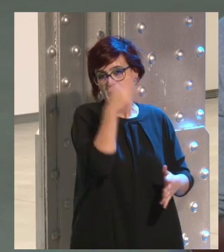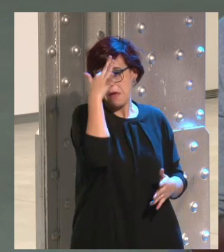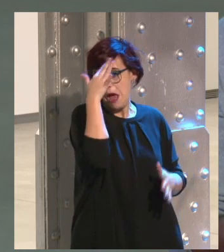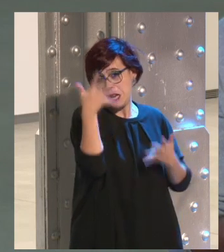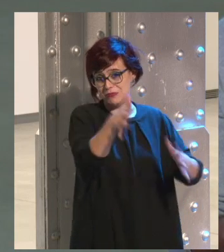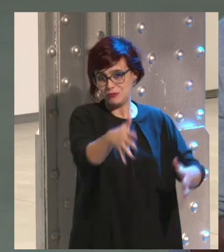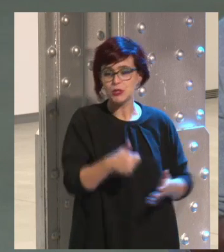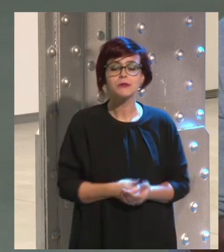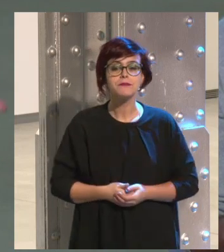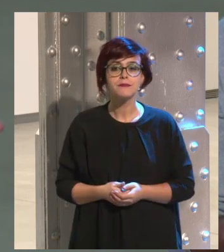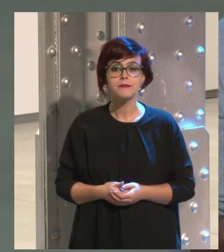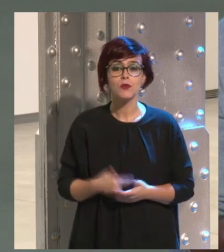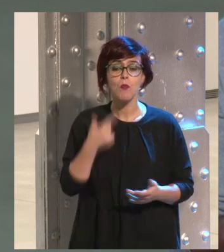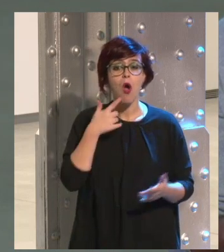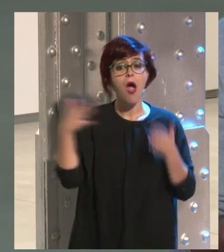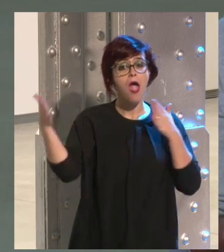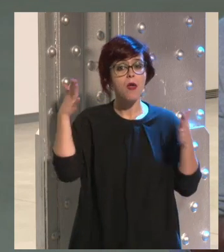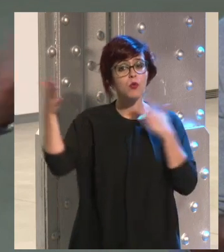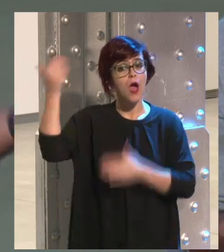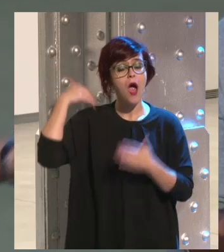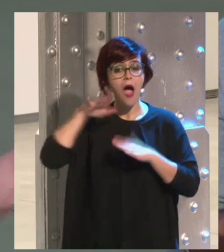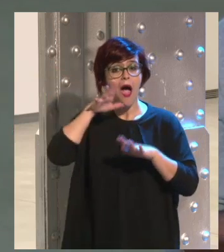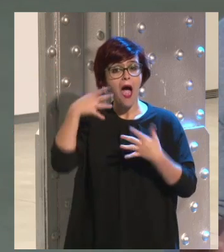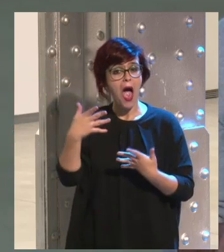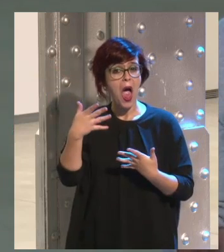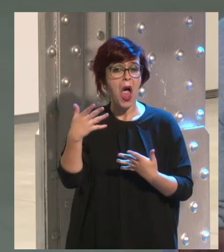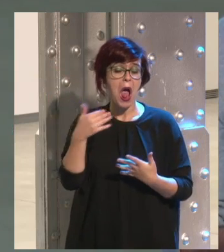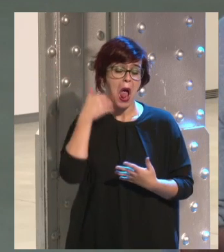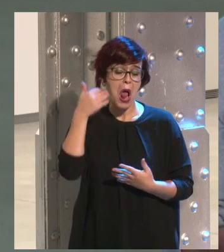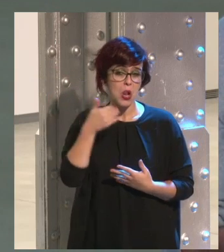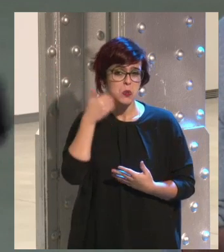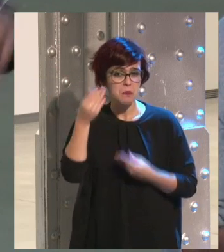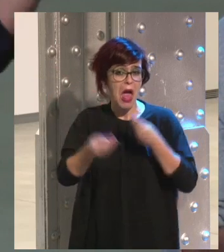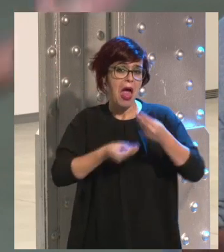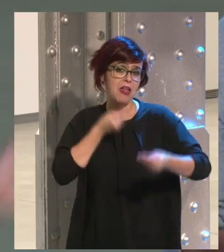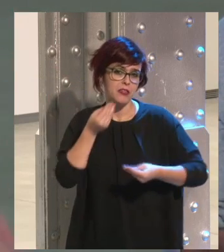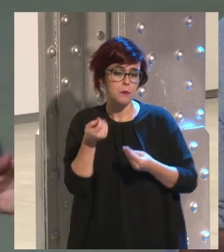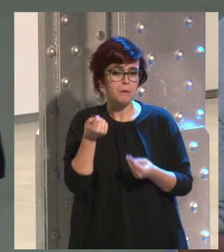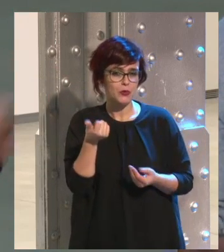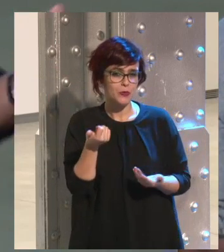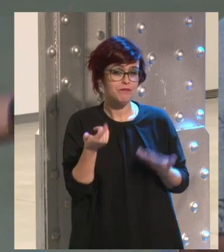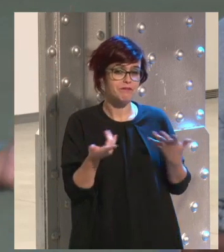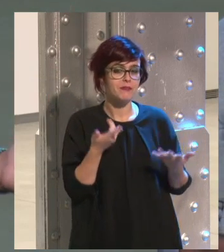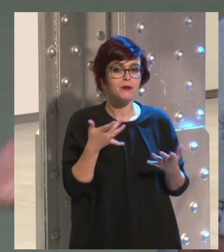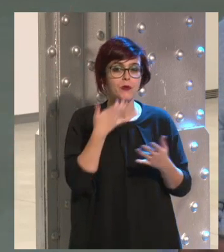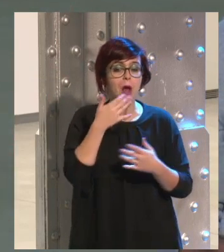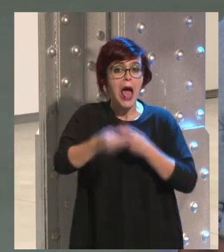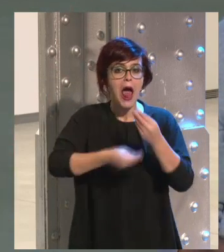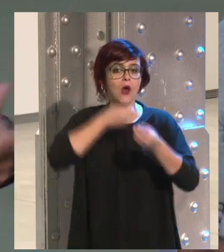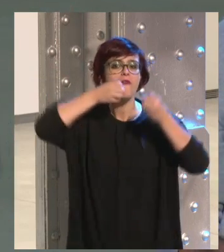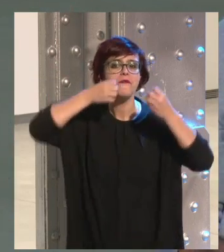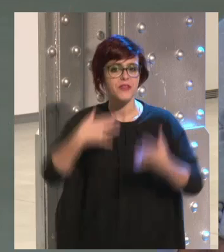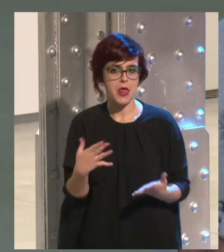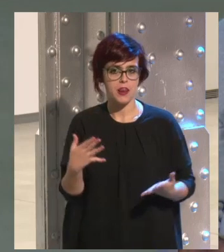herramienta. Yo en esa época hacía algo que podía ser pues una asamia o había hecho algo bien, se